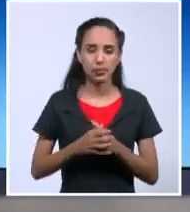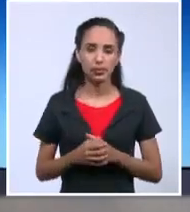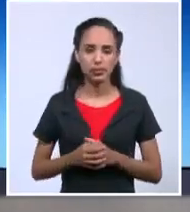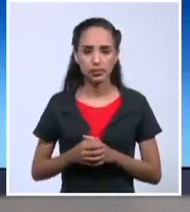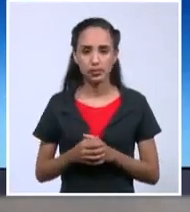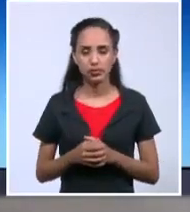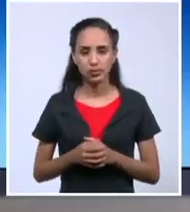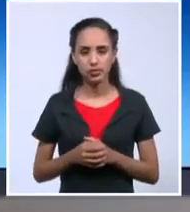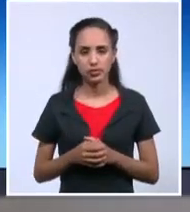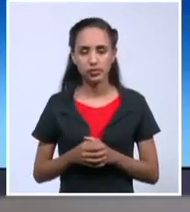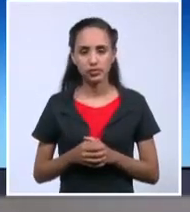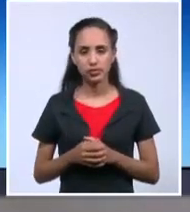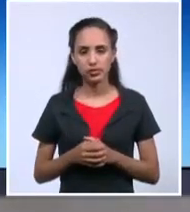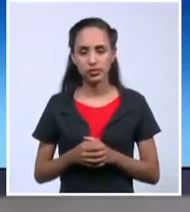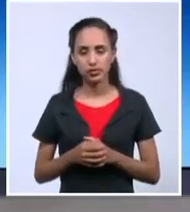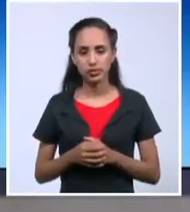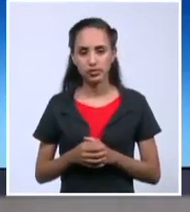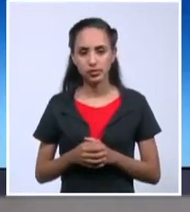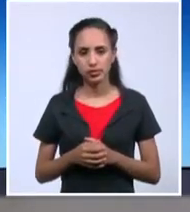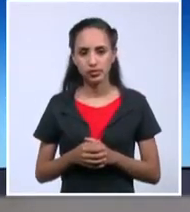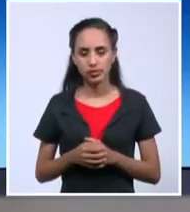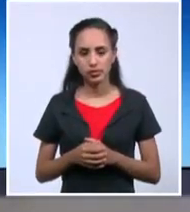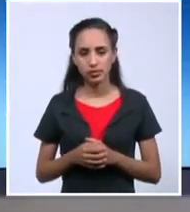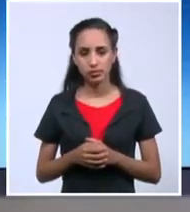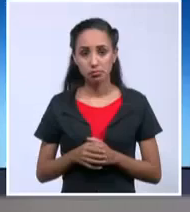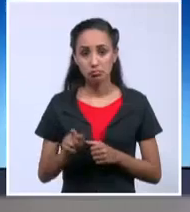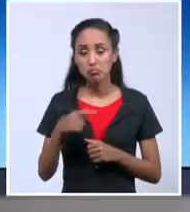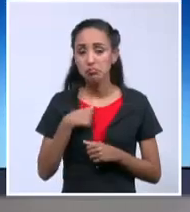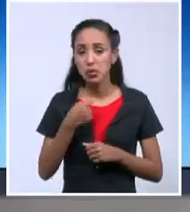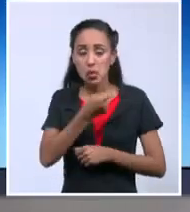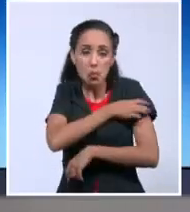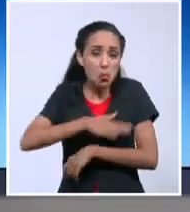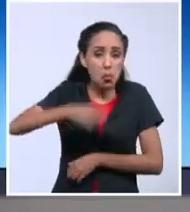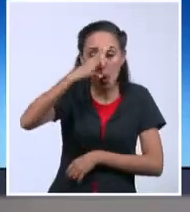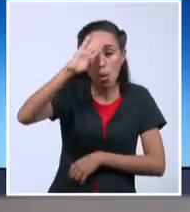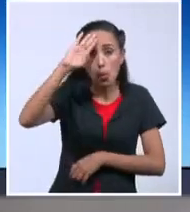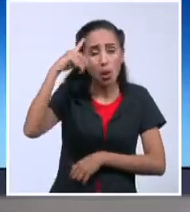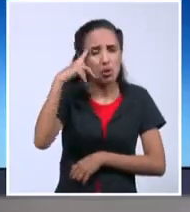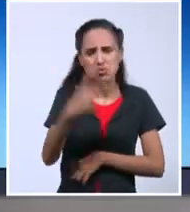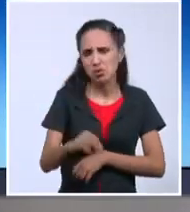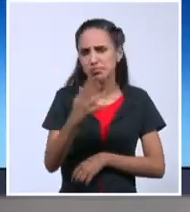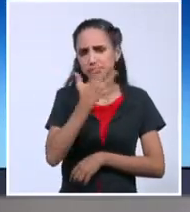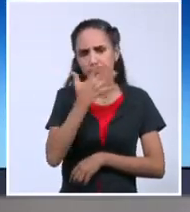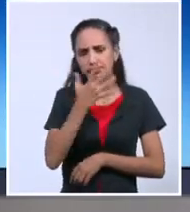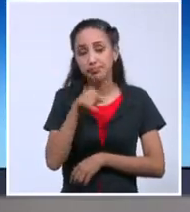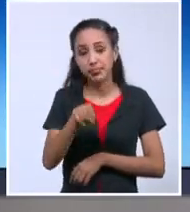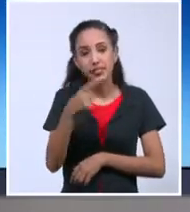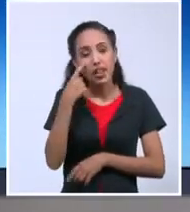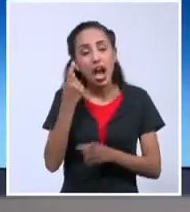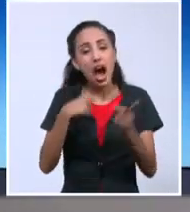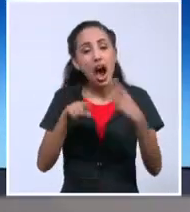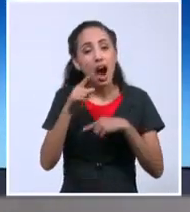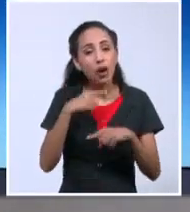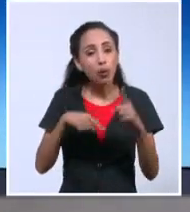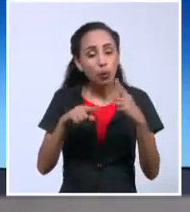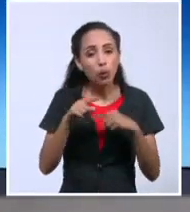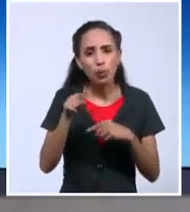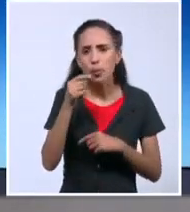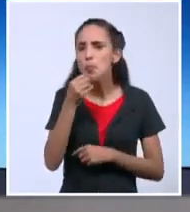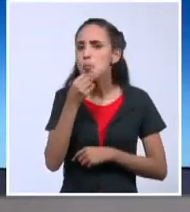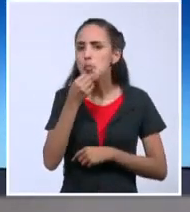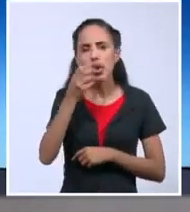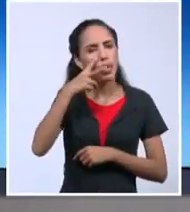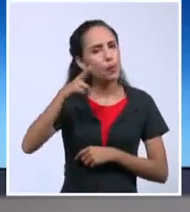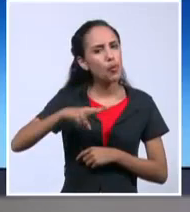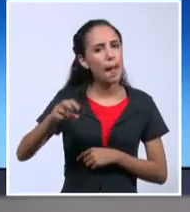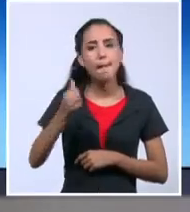absolutamente nada a la inmensa mayoría del pueblo de Cuba. Y ahora usted, teniendo algunos hechos y argumentos, puede buscar